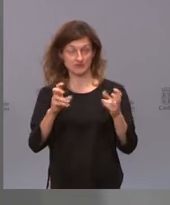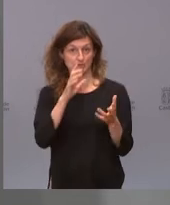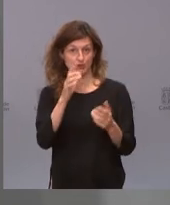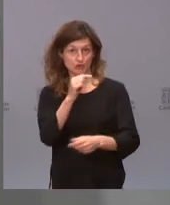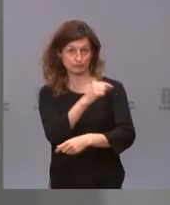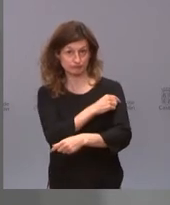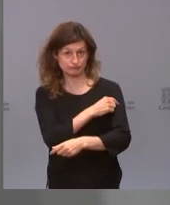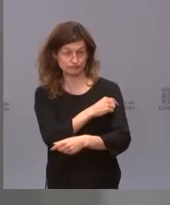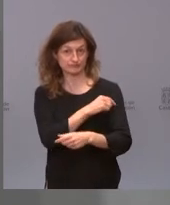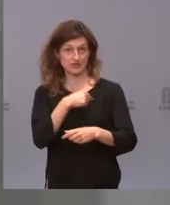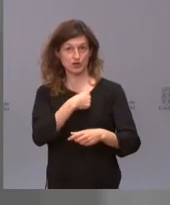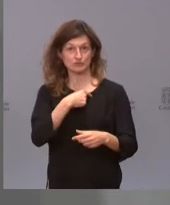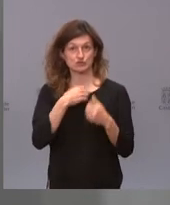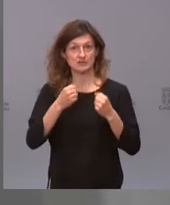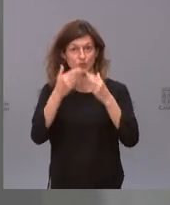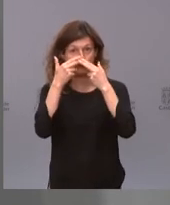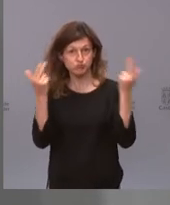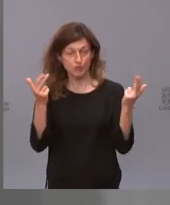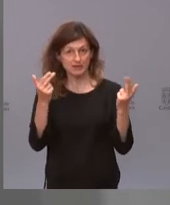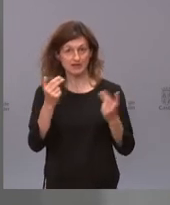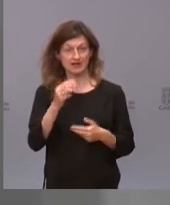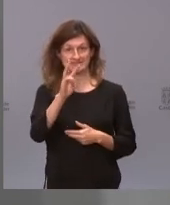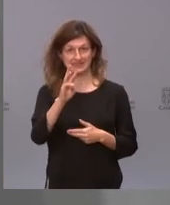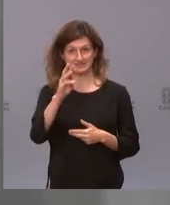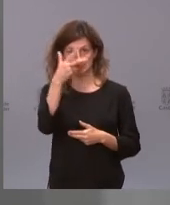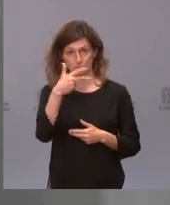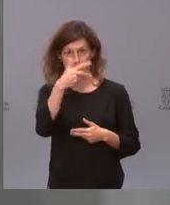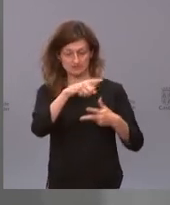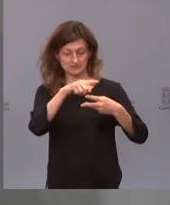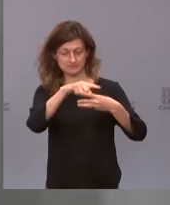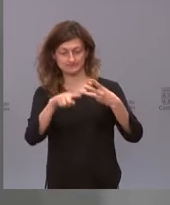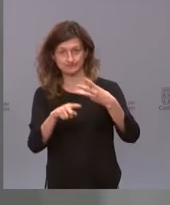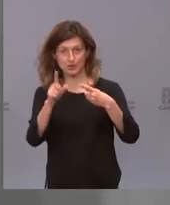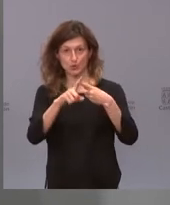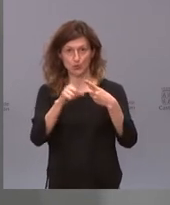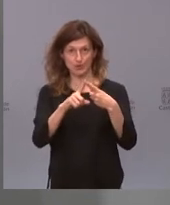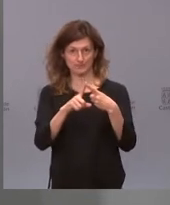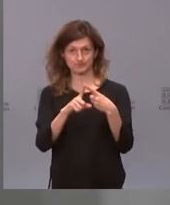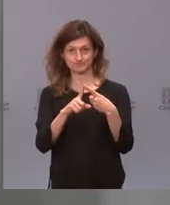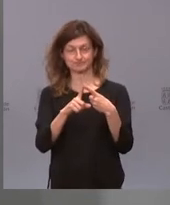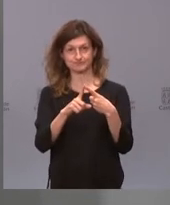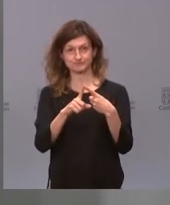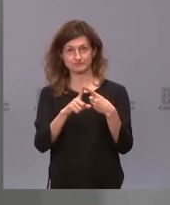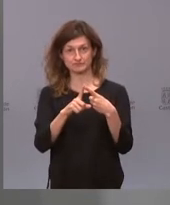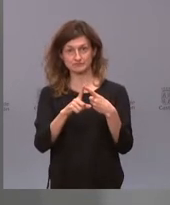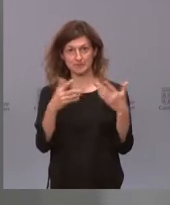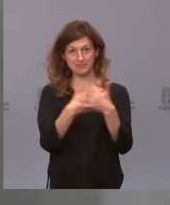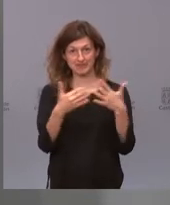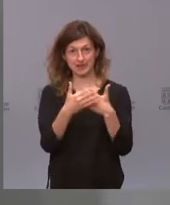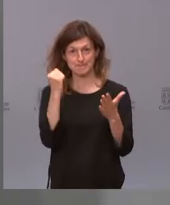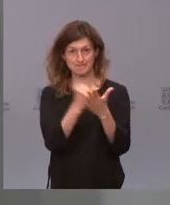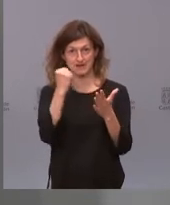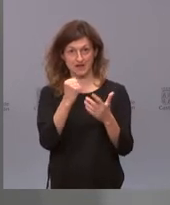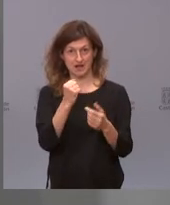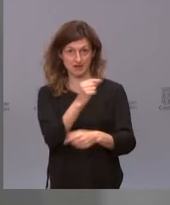vacunas y de la Comisión de Salud Pública son las tres hipótesis. Una es mezclar vacunas y, de